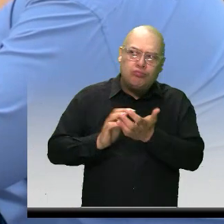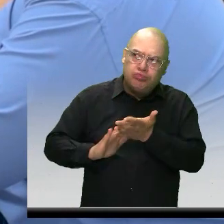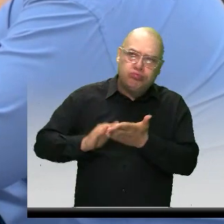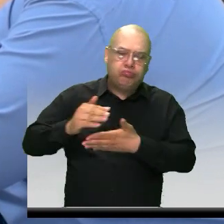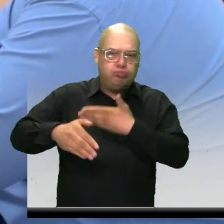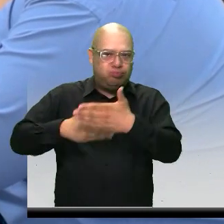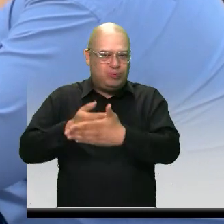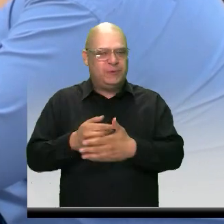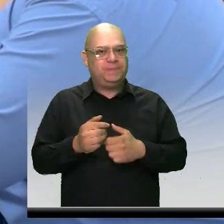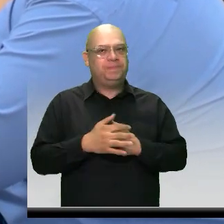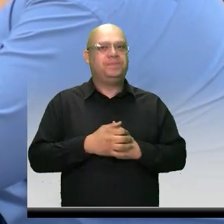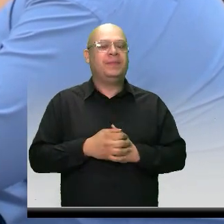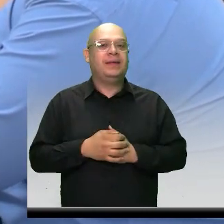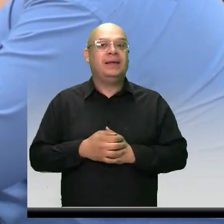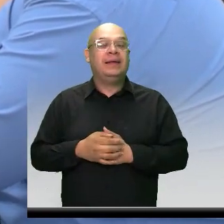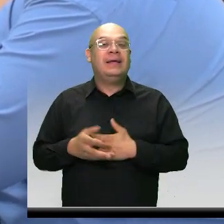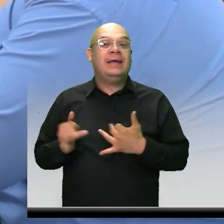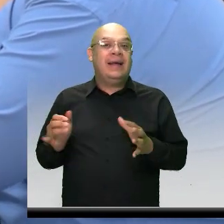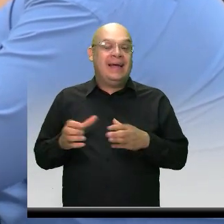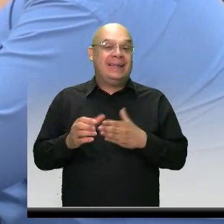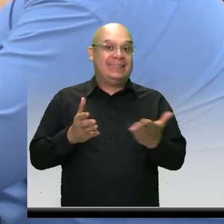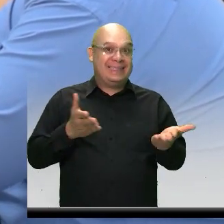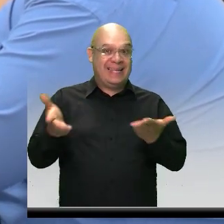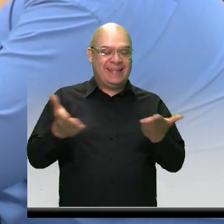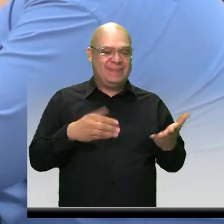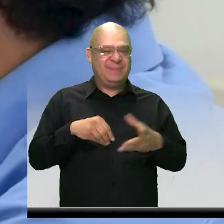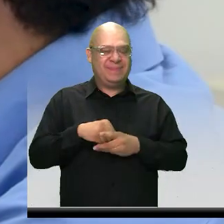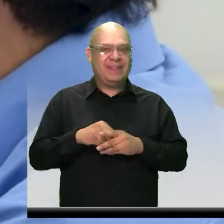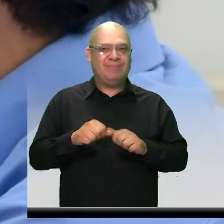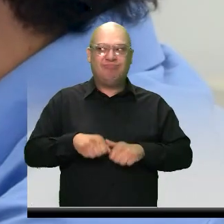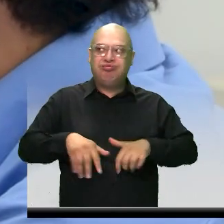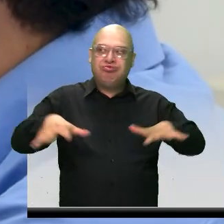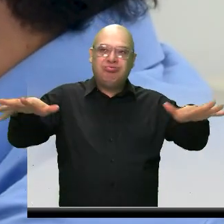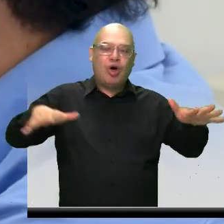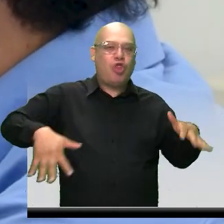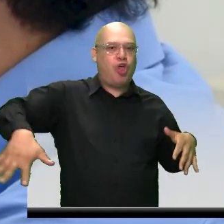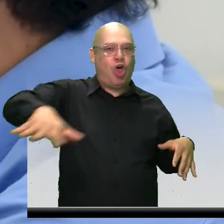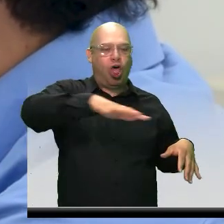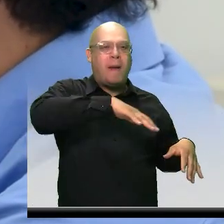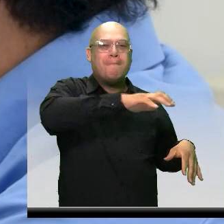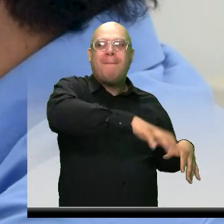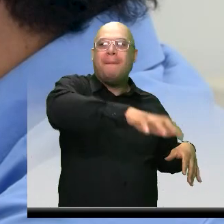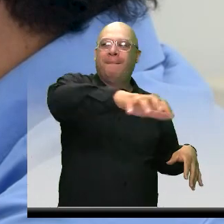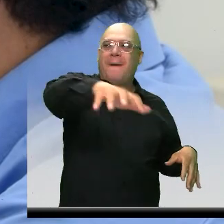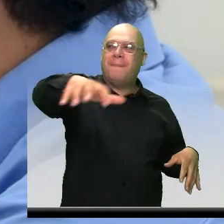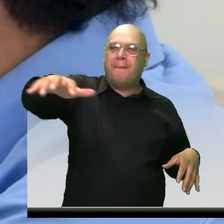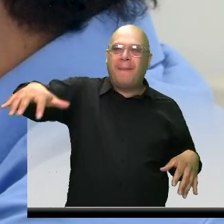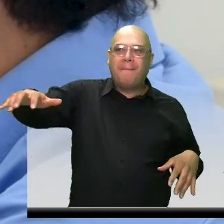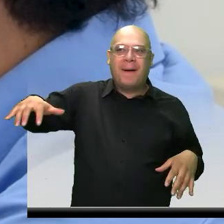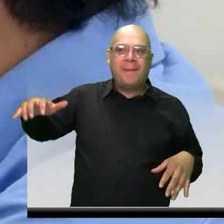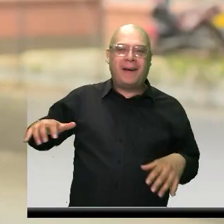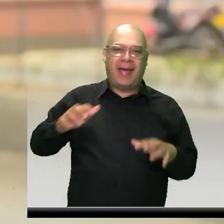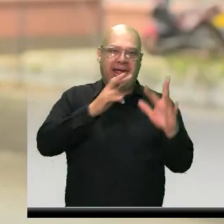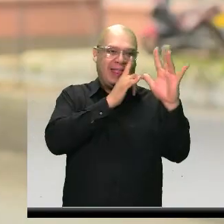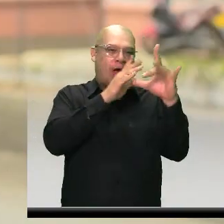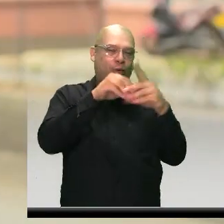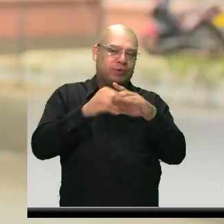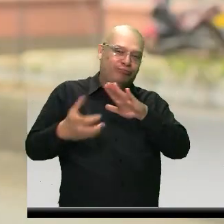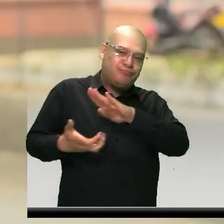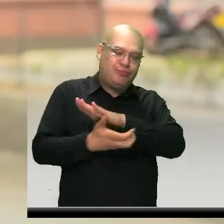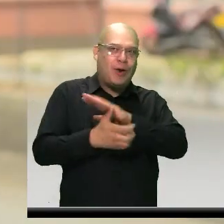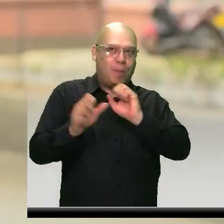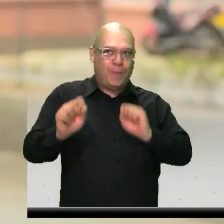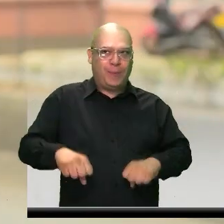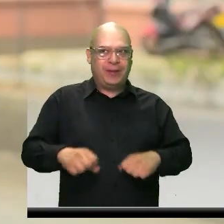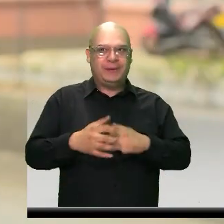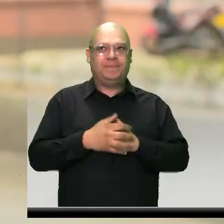esto, descentralizar el servicio nos permite ampliar la cobertura y llegar a más itagüiseños. Y desde Coltejer nos